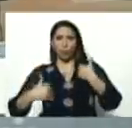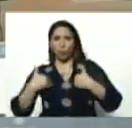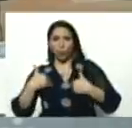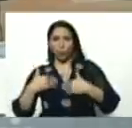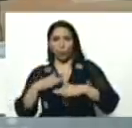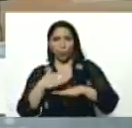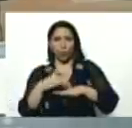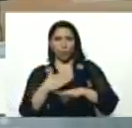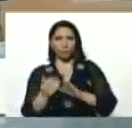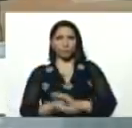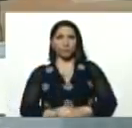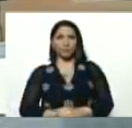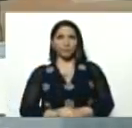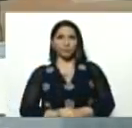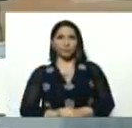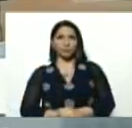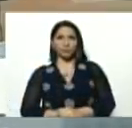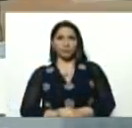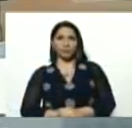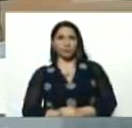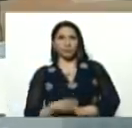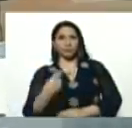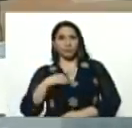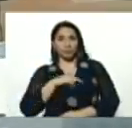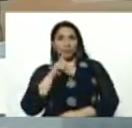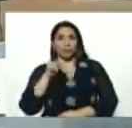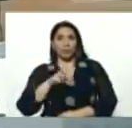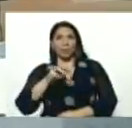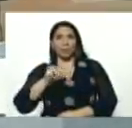Mayerlin Arias, Arias aquí, con nosotros también,